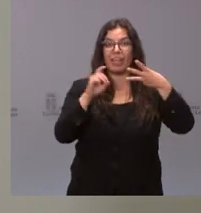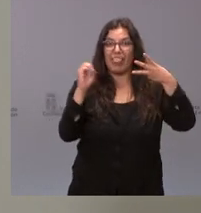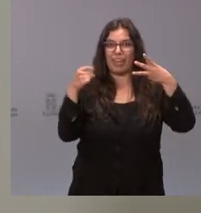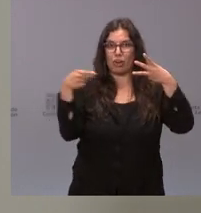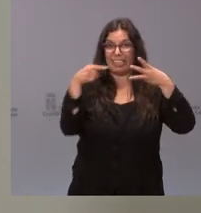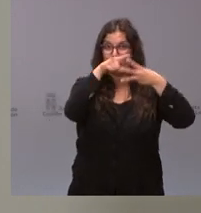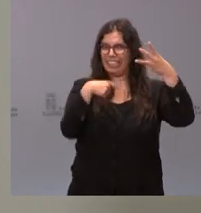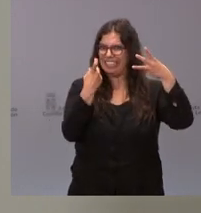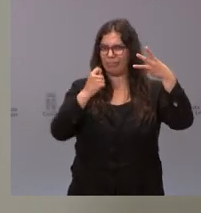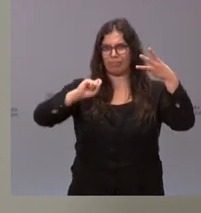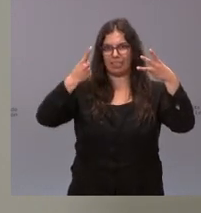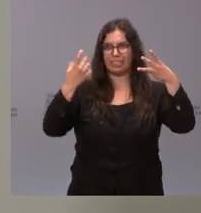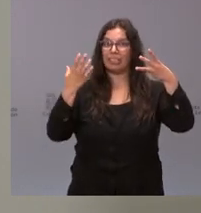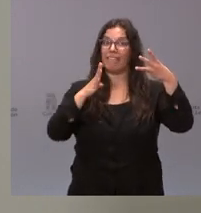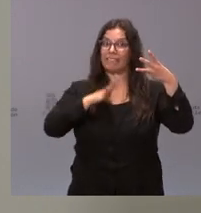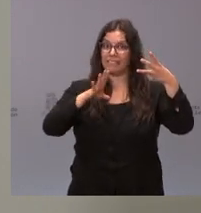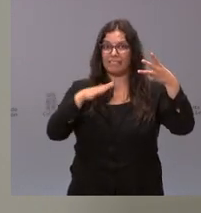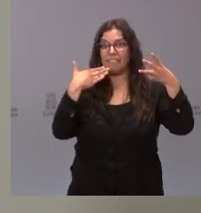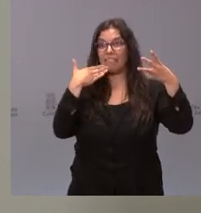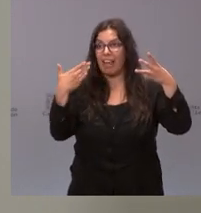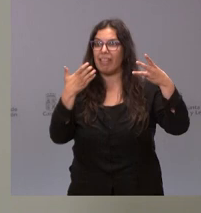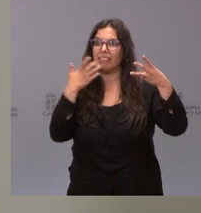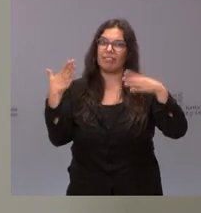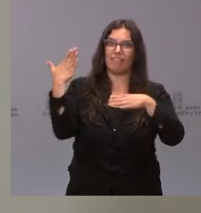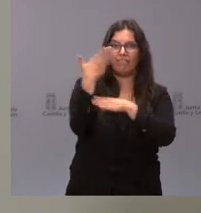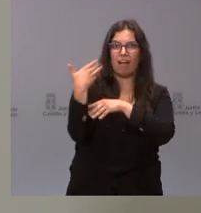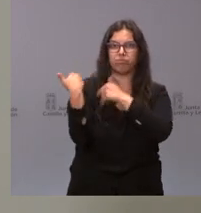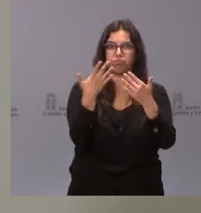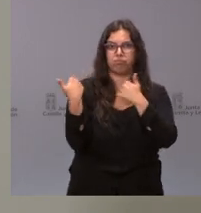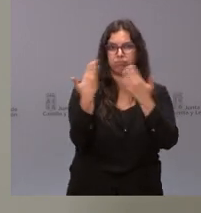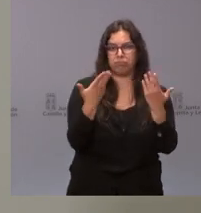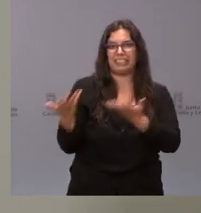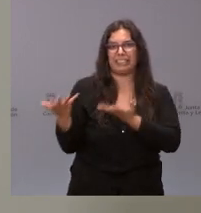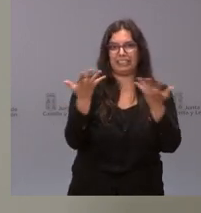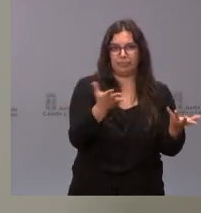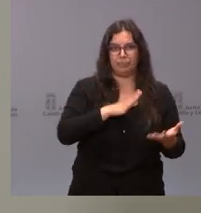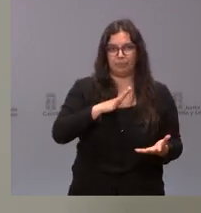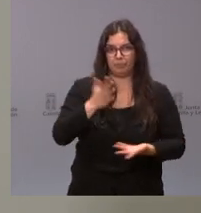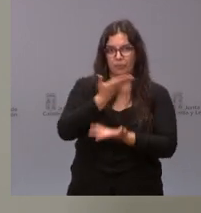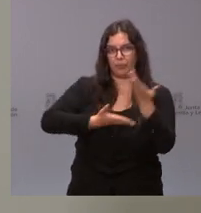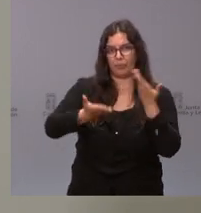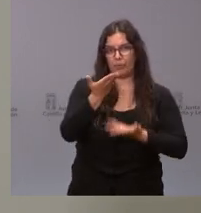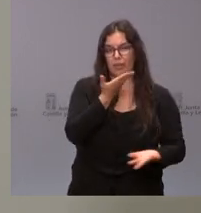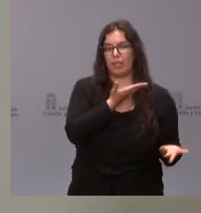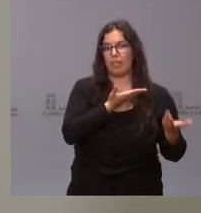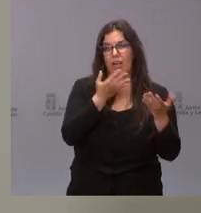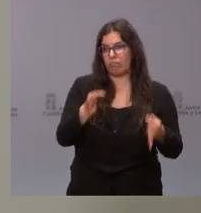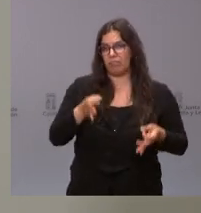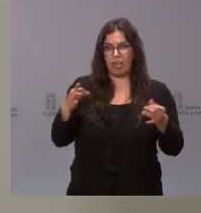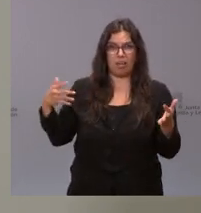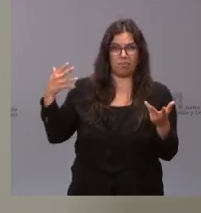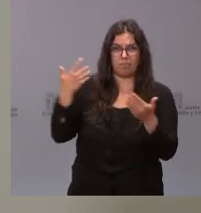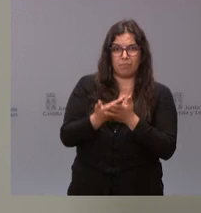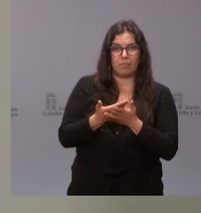negativo. Y, por tanto, agradecemos a todos ellos su disposición a colaborar, como han hecho siempre, en